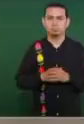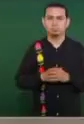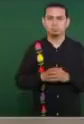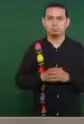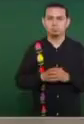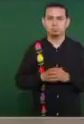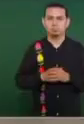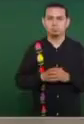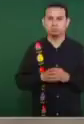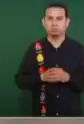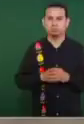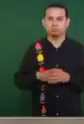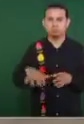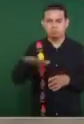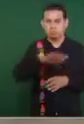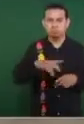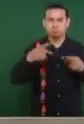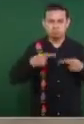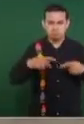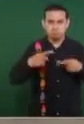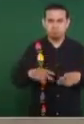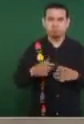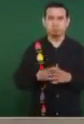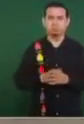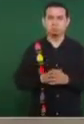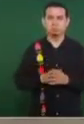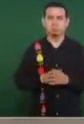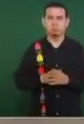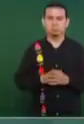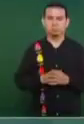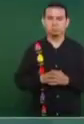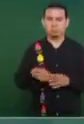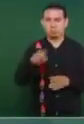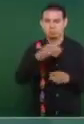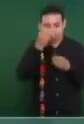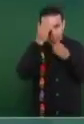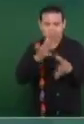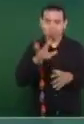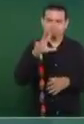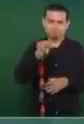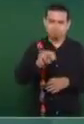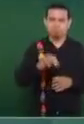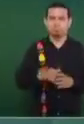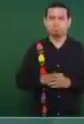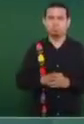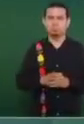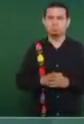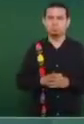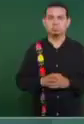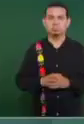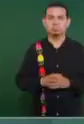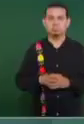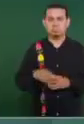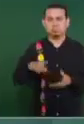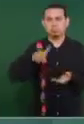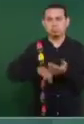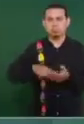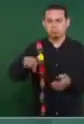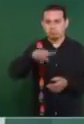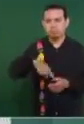la gente, porque no están solos. Cuentan con el apoyo